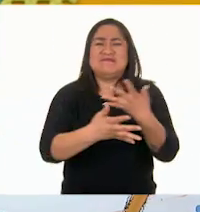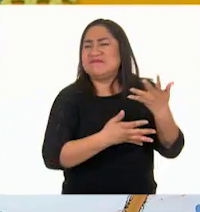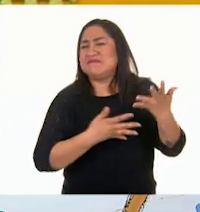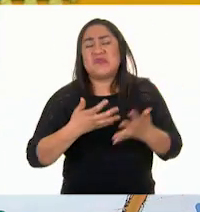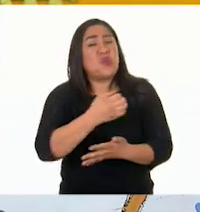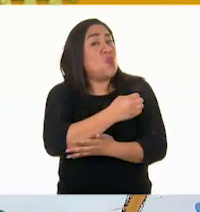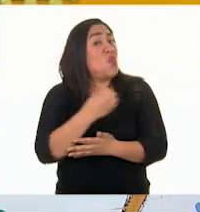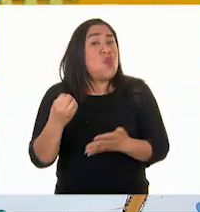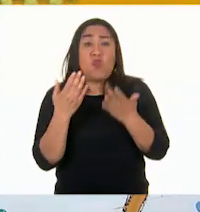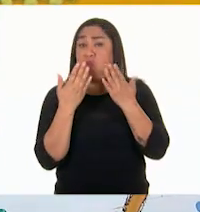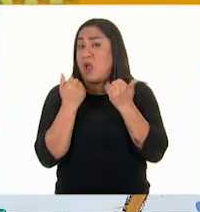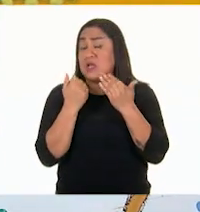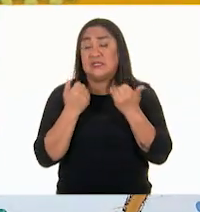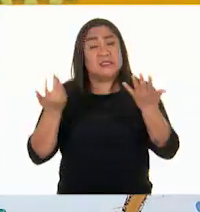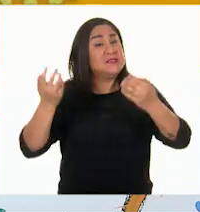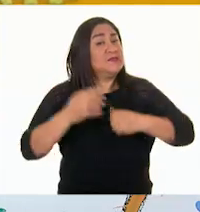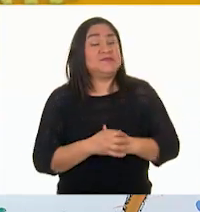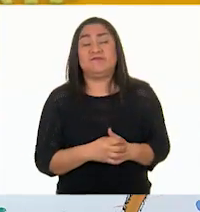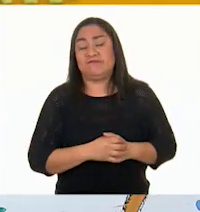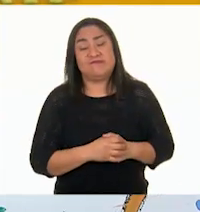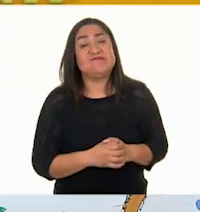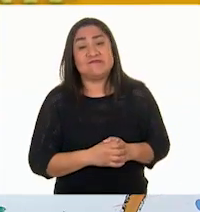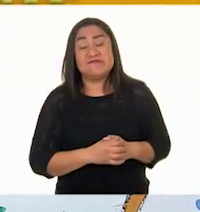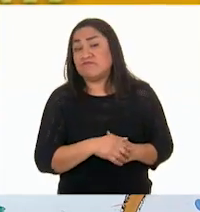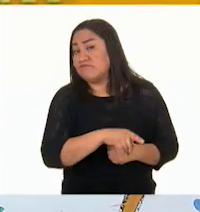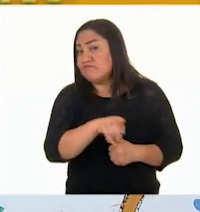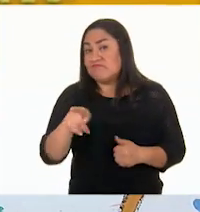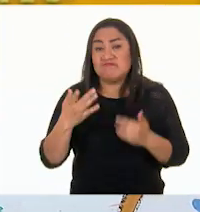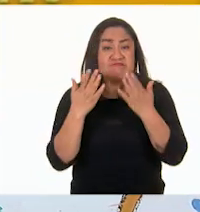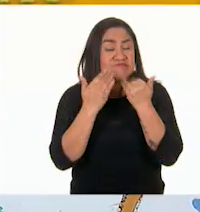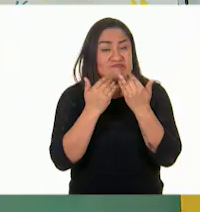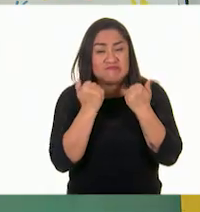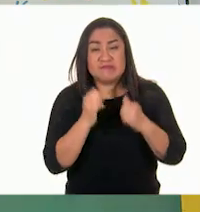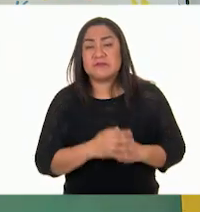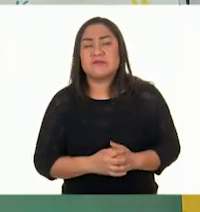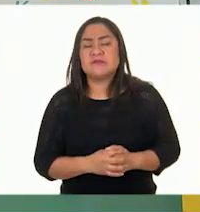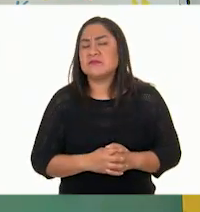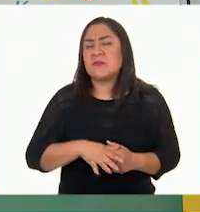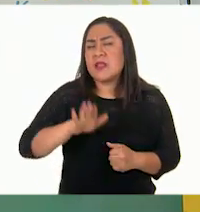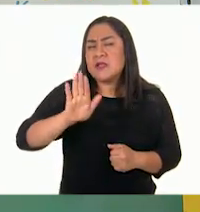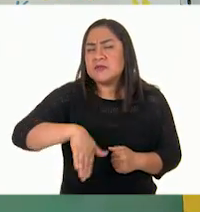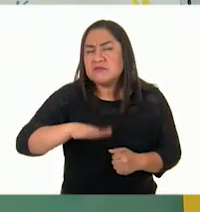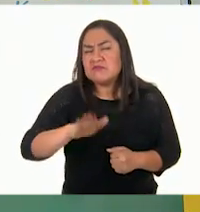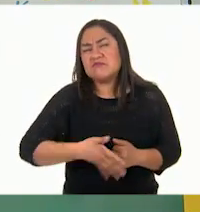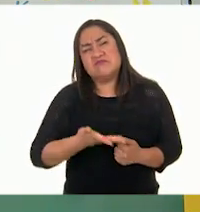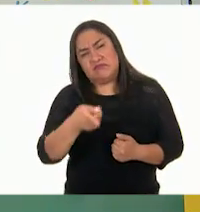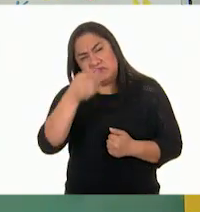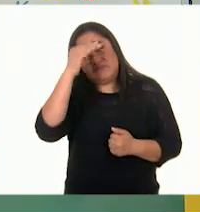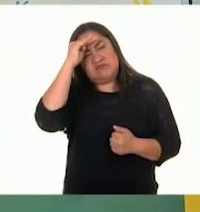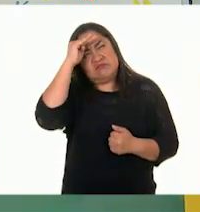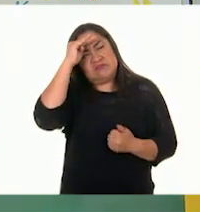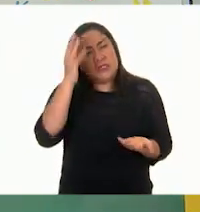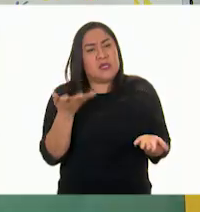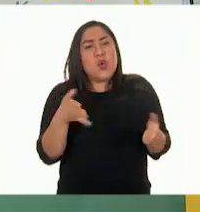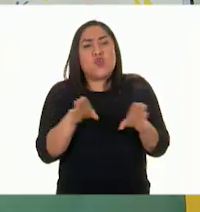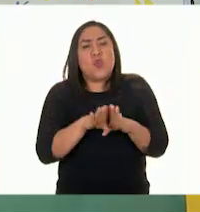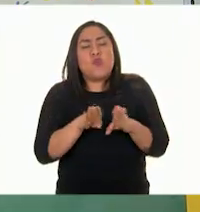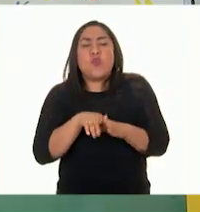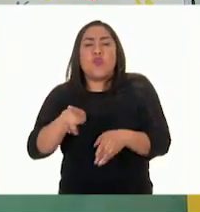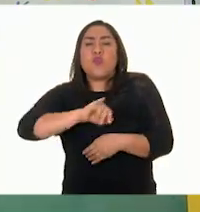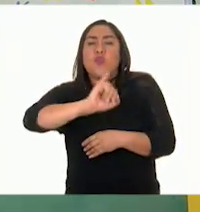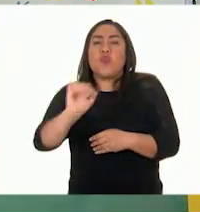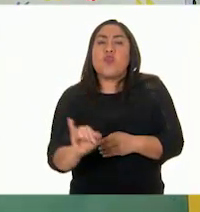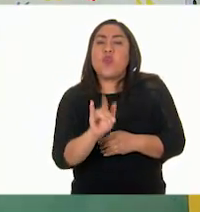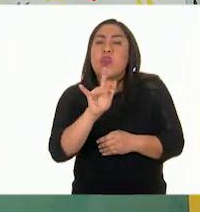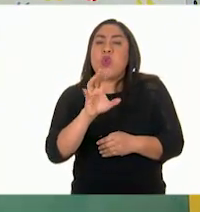en su lugar. Nada, nada de lo que buscamos está en su lugar. Oigan, ¿y qué podría haber hecho Julio para encontrar fácilmente